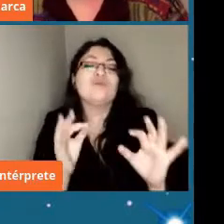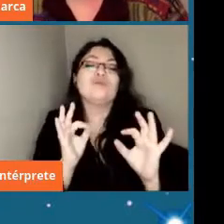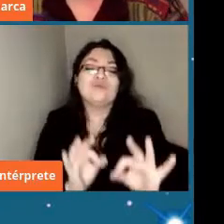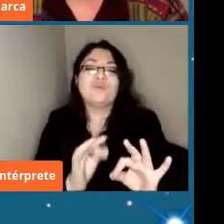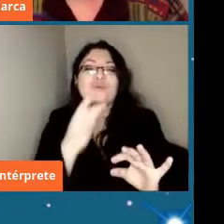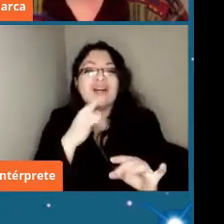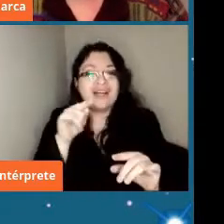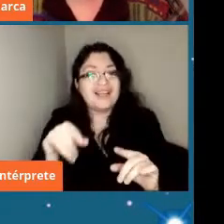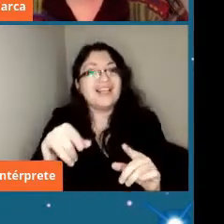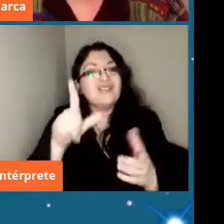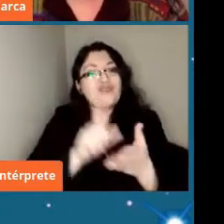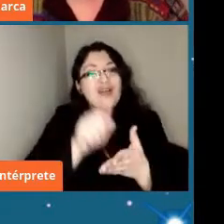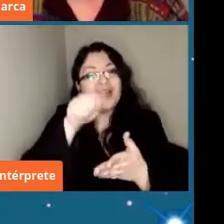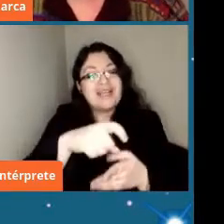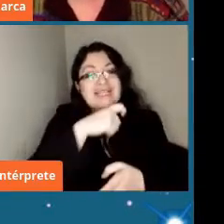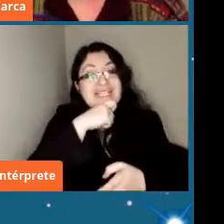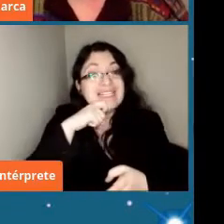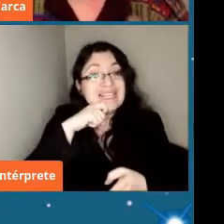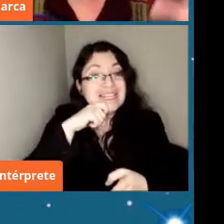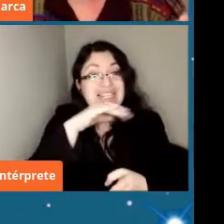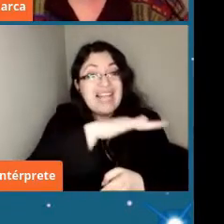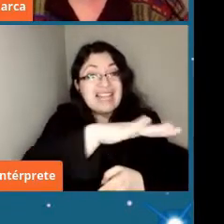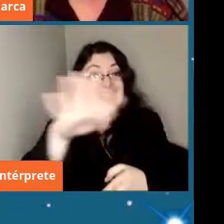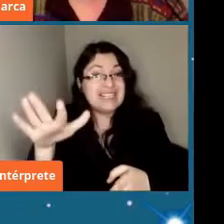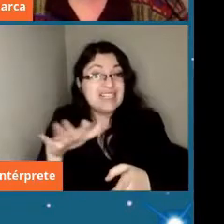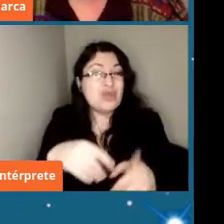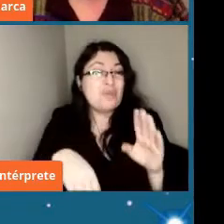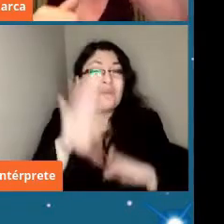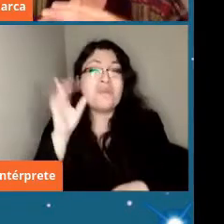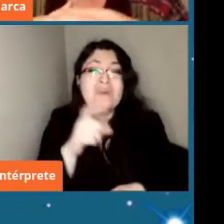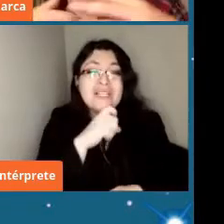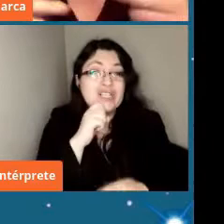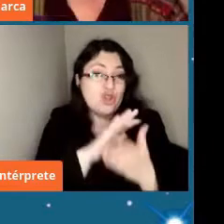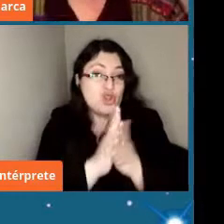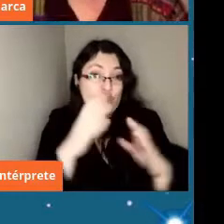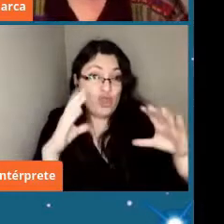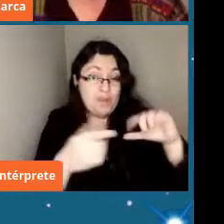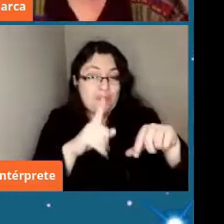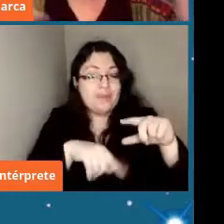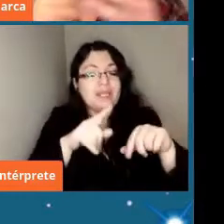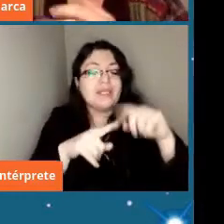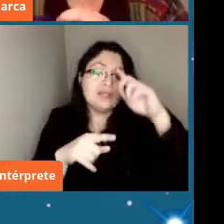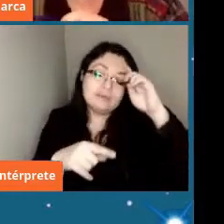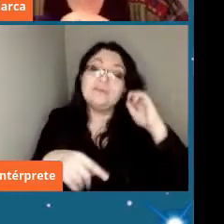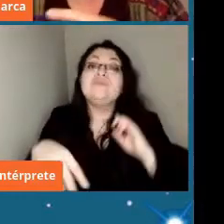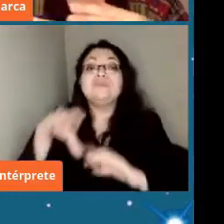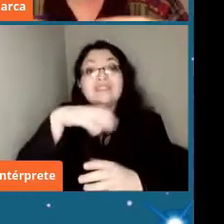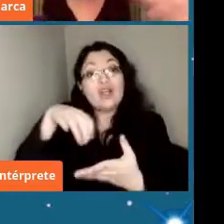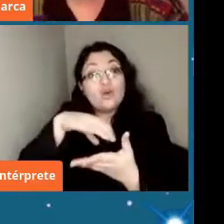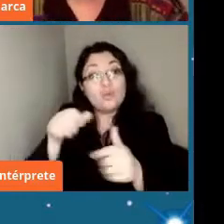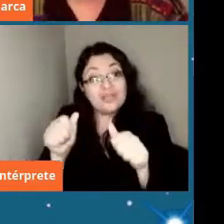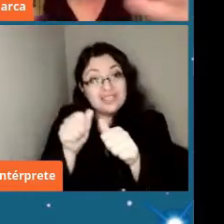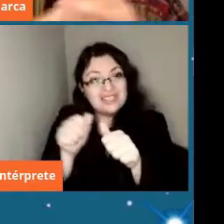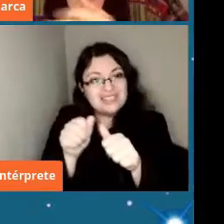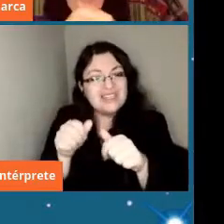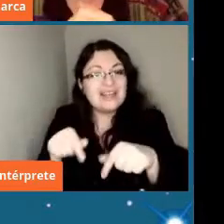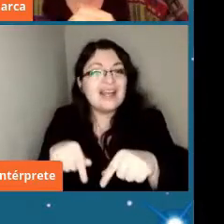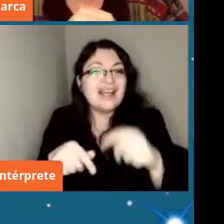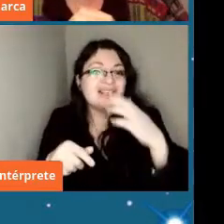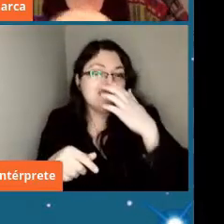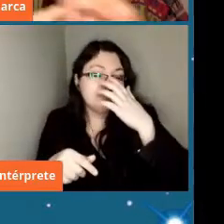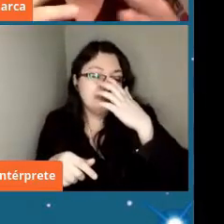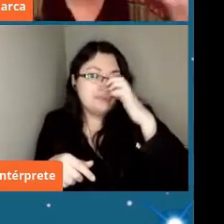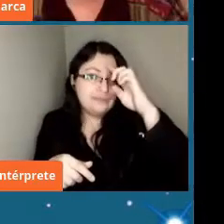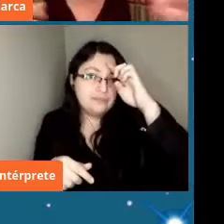más árido del planeta la comunidad más cercana es Peine por lo tanto está dentro de su área